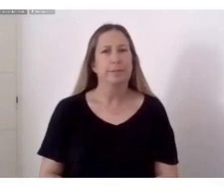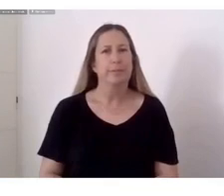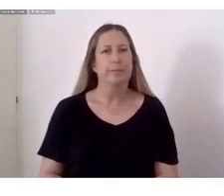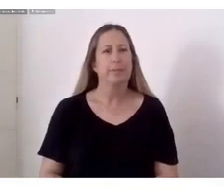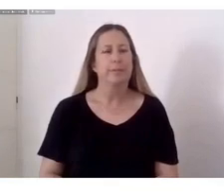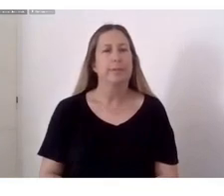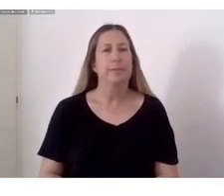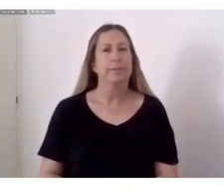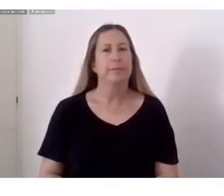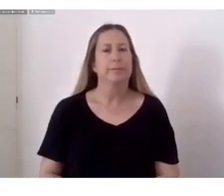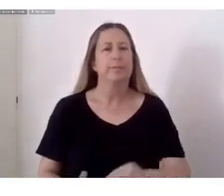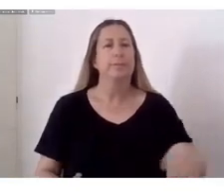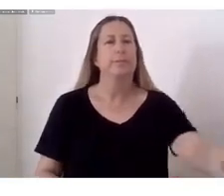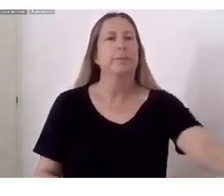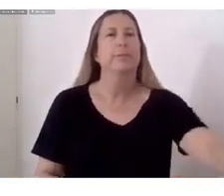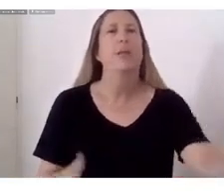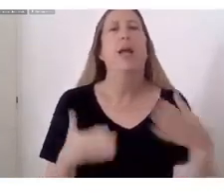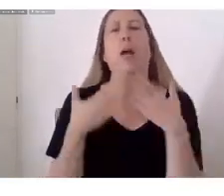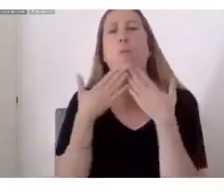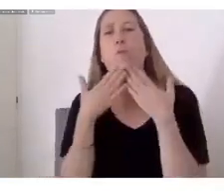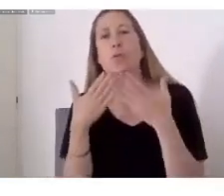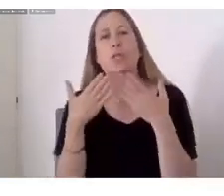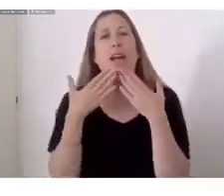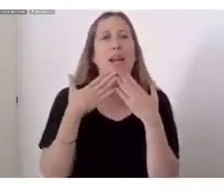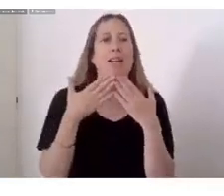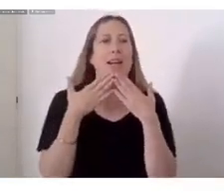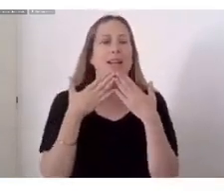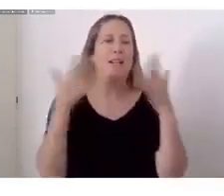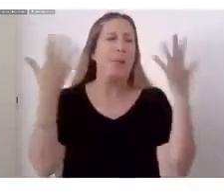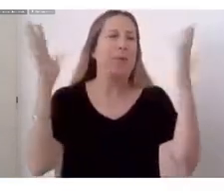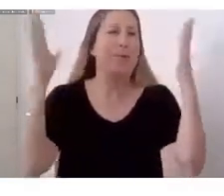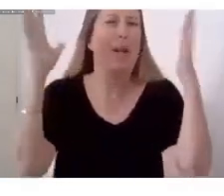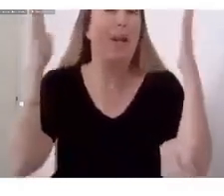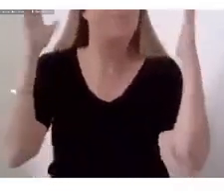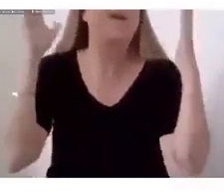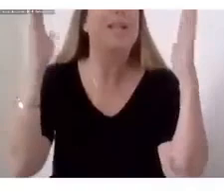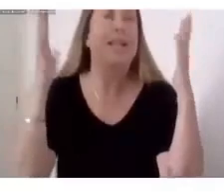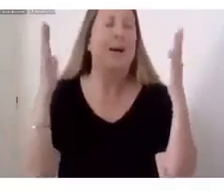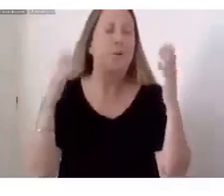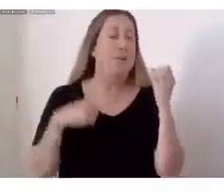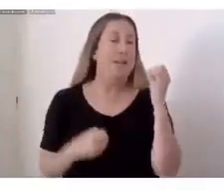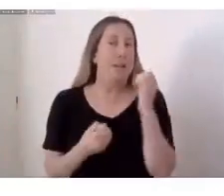Muchas gracias por estos aplausos tan mañaneros